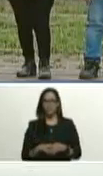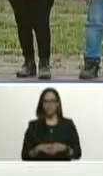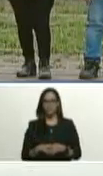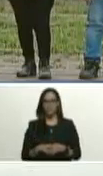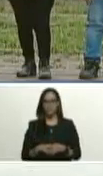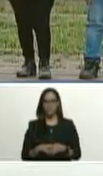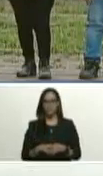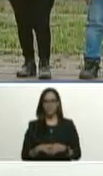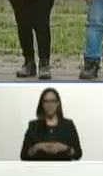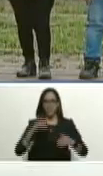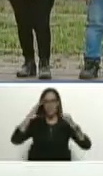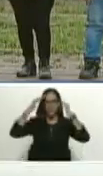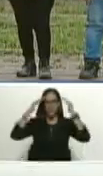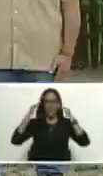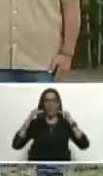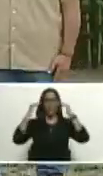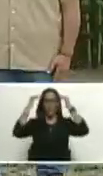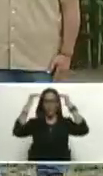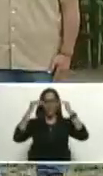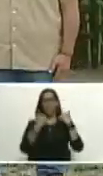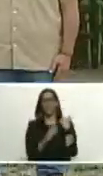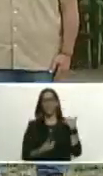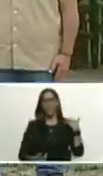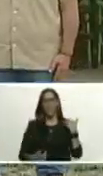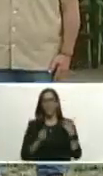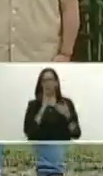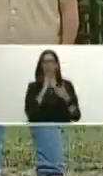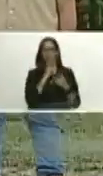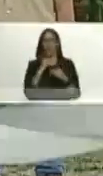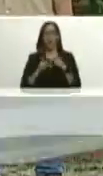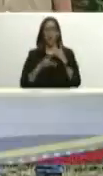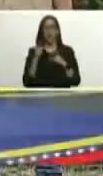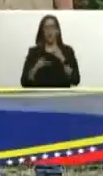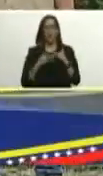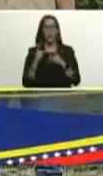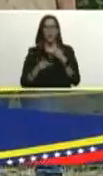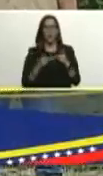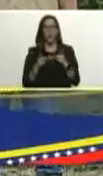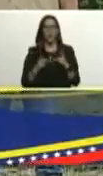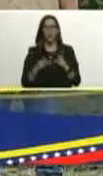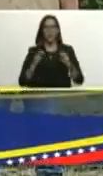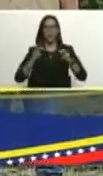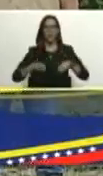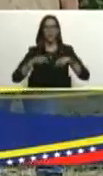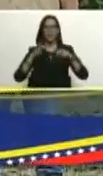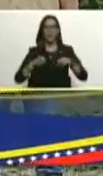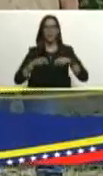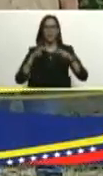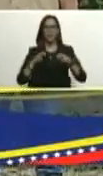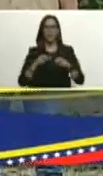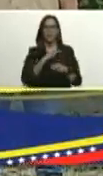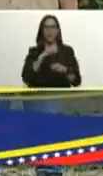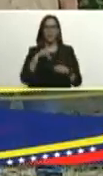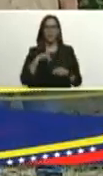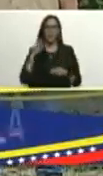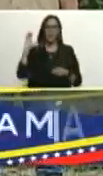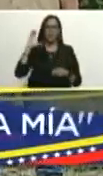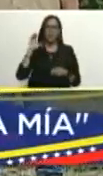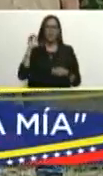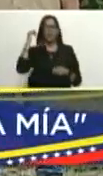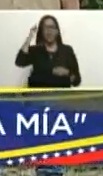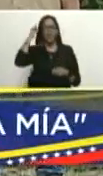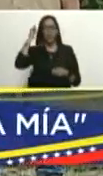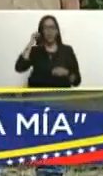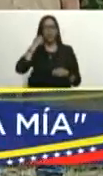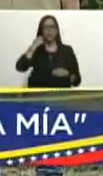saludo mi comandante presidente en nombre de los productores y campesinos de nuestro estado Yaracuy